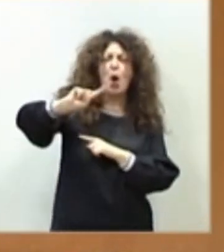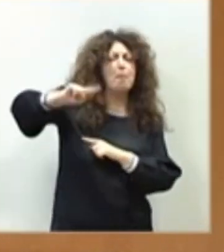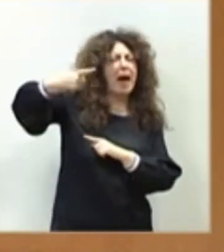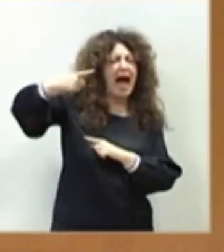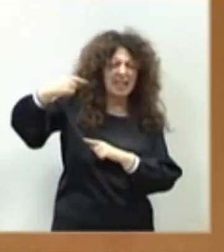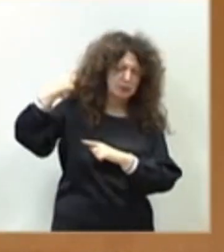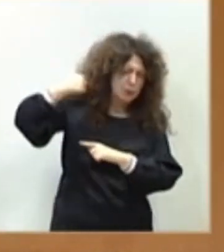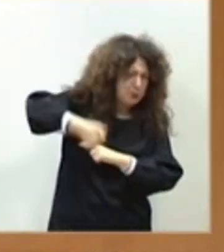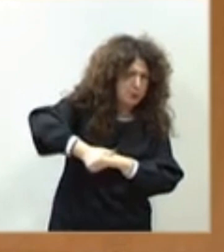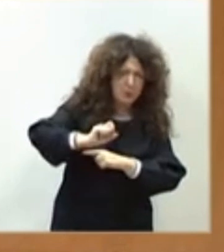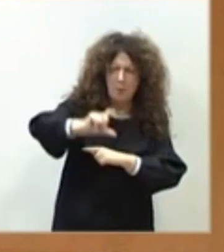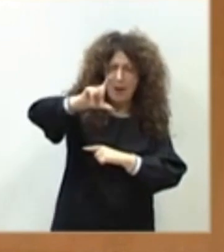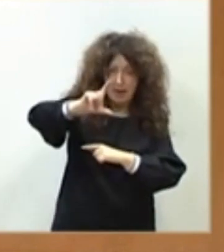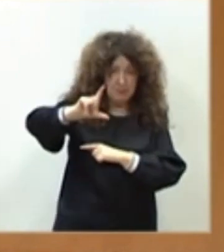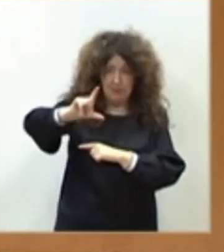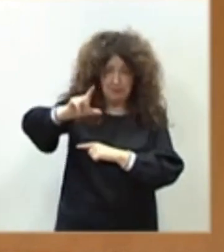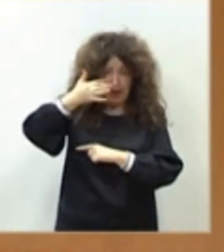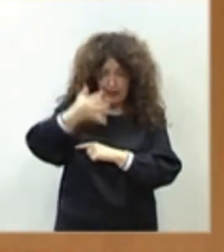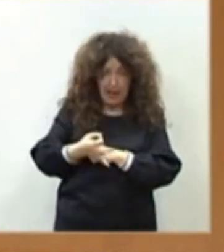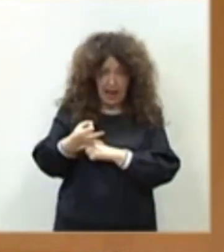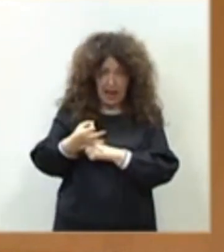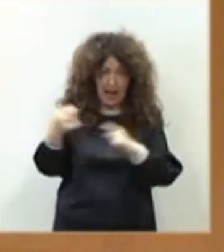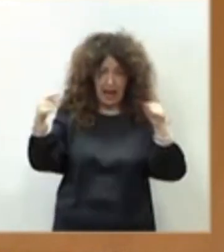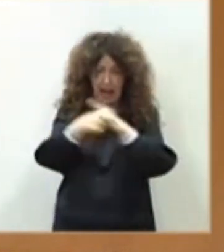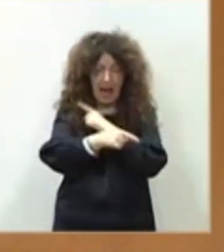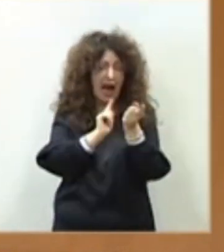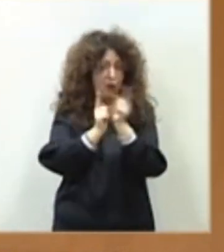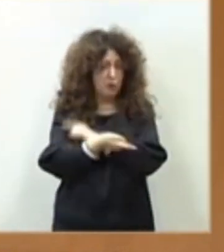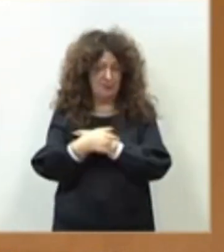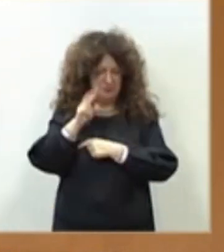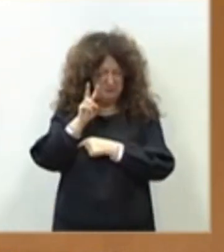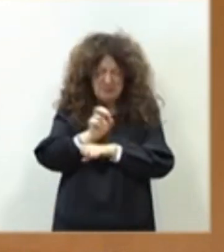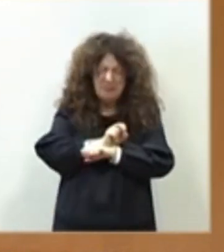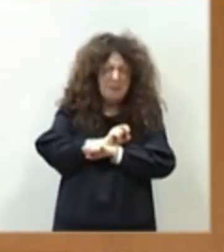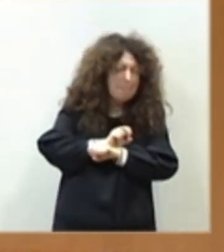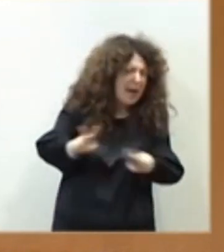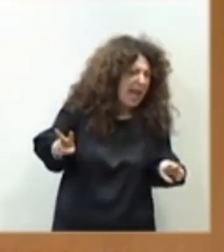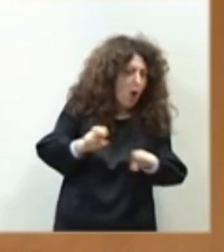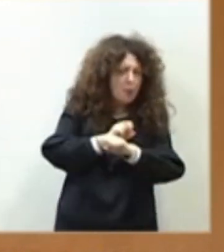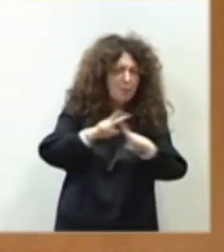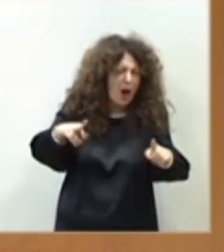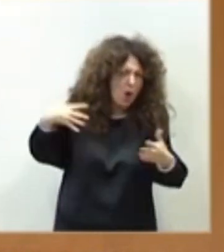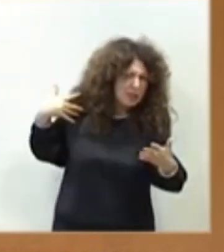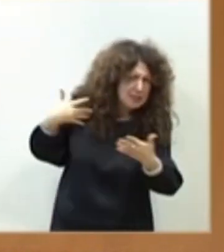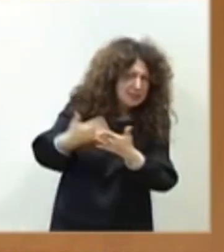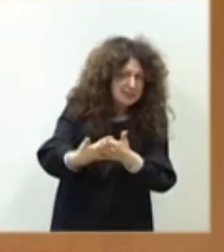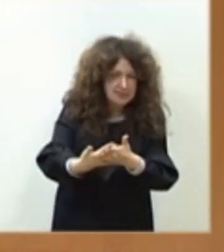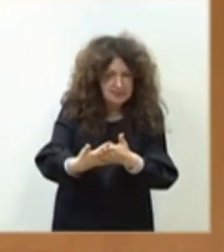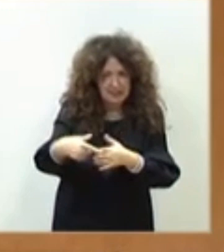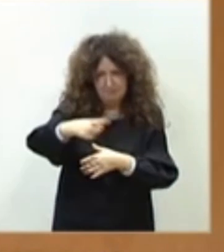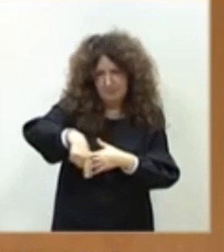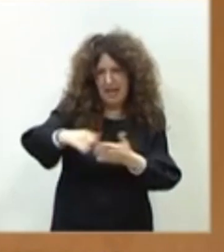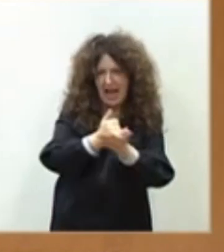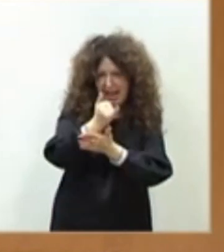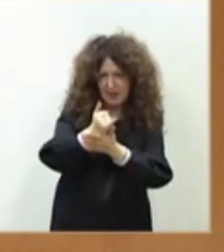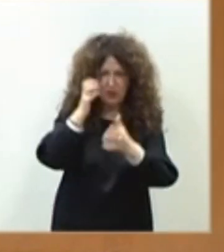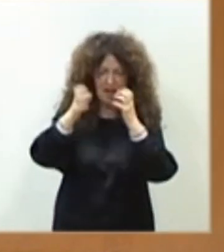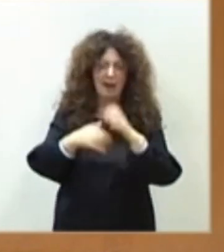ganaderos, pero la realidad es toda la contraria. Es la peor PAC que van a tener que sufrir nuestros agricultores y ganaderos.